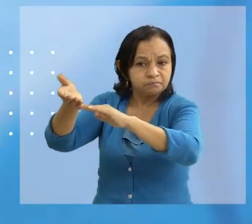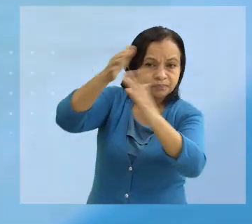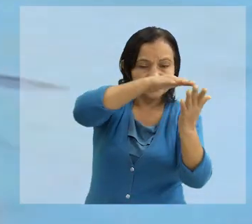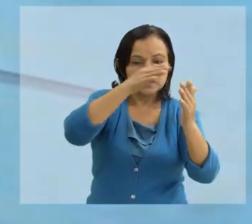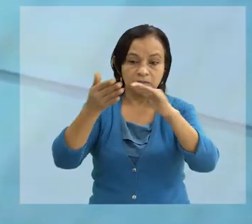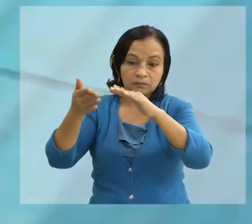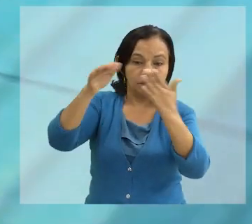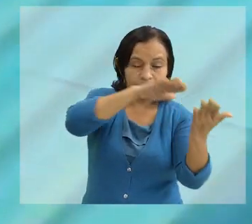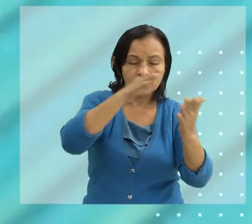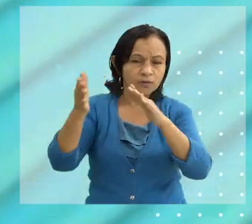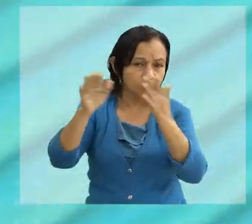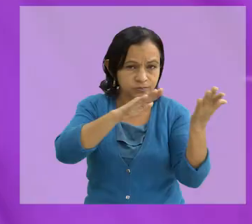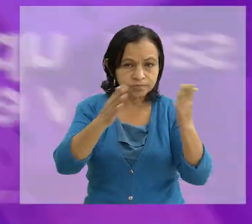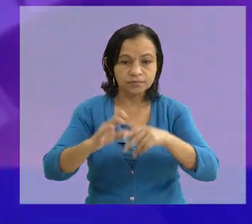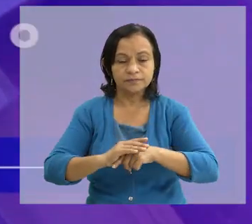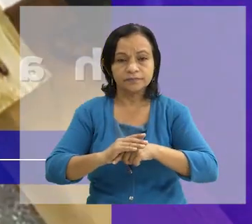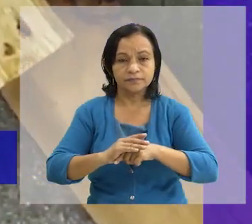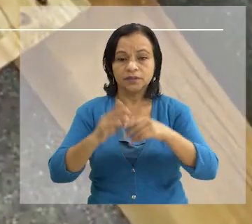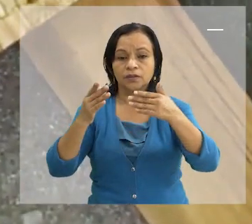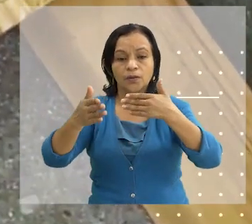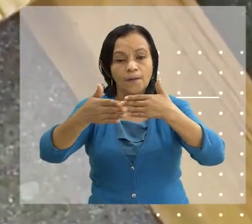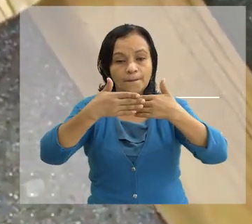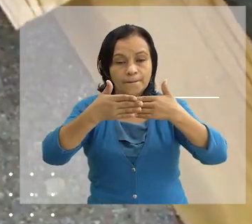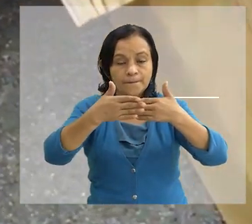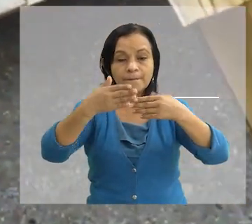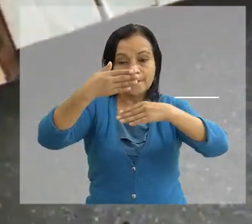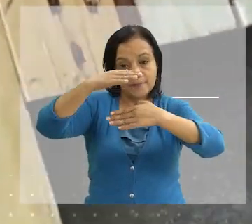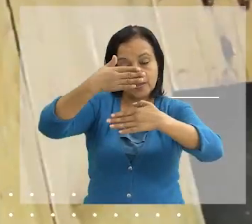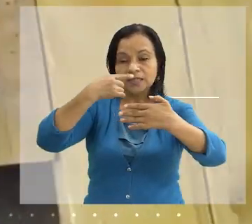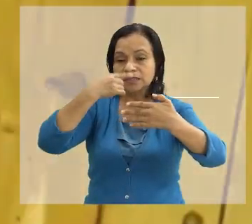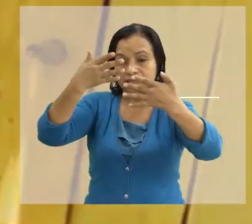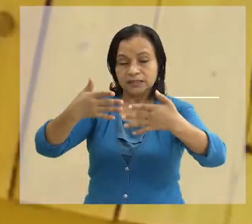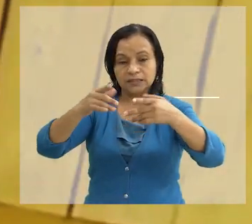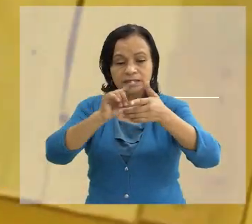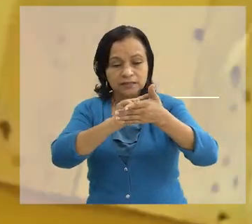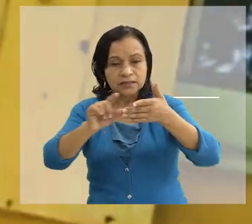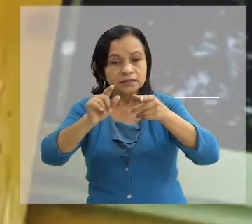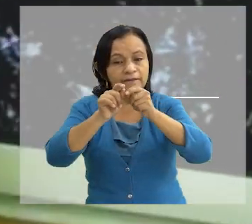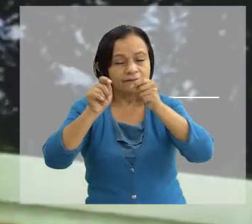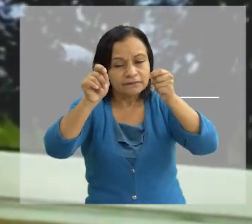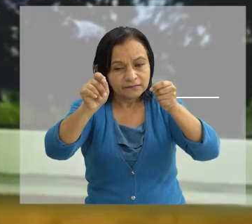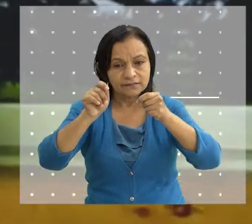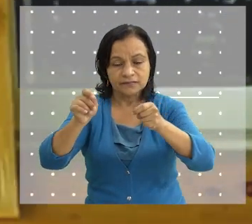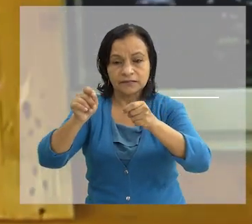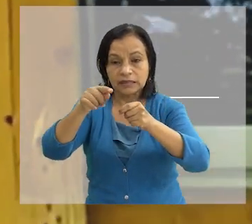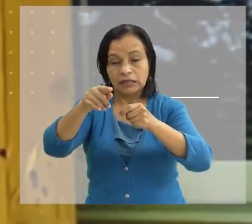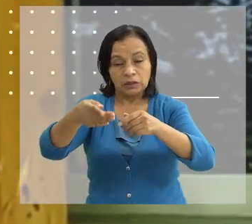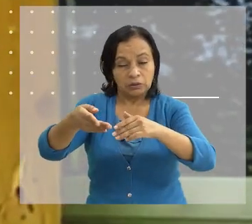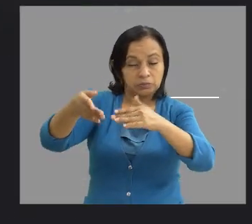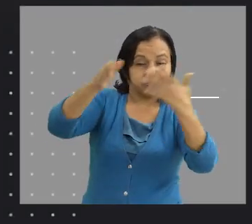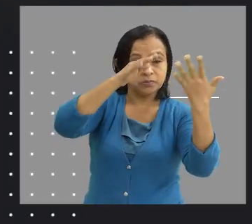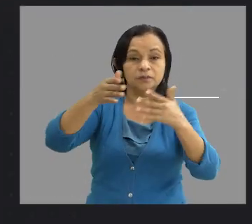salir disparados con las rachas de viento Reforcemos puertas y ventanas de vidrios con madera y cinta adhesiva Evitando que